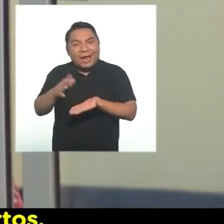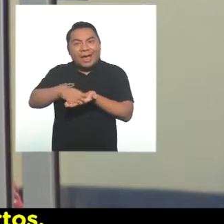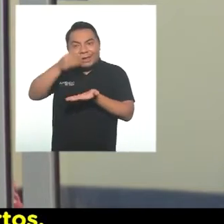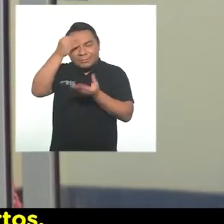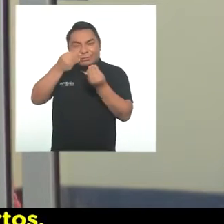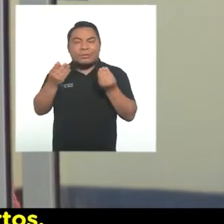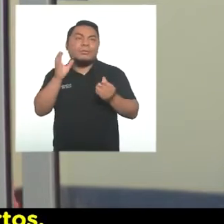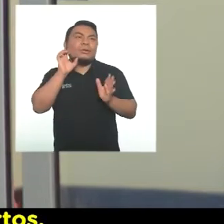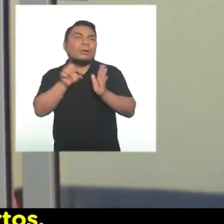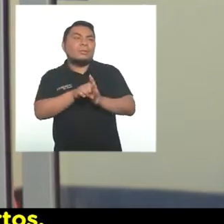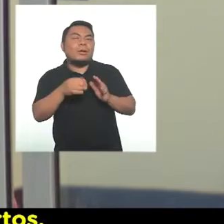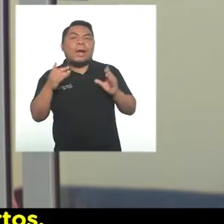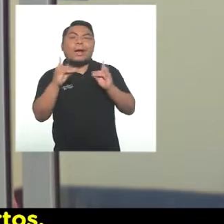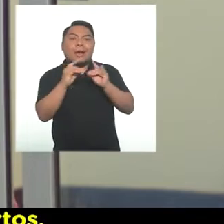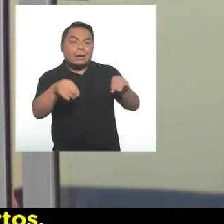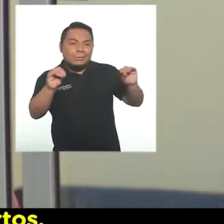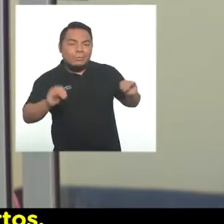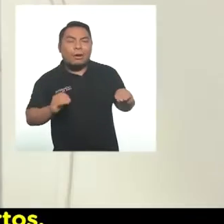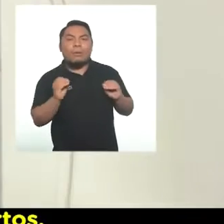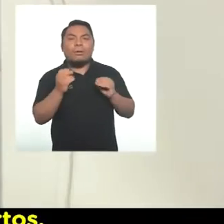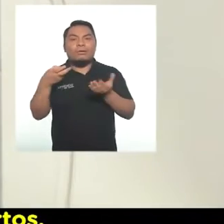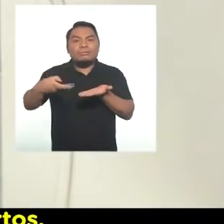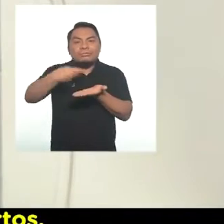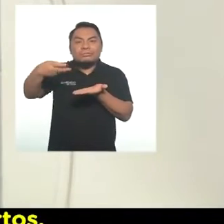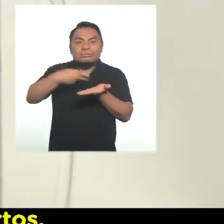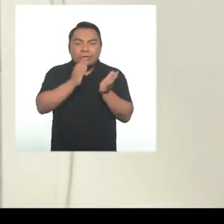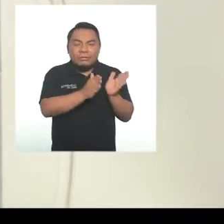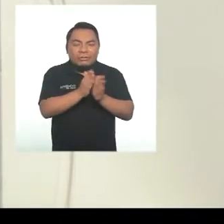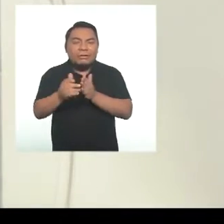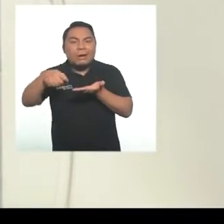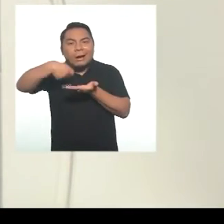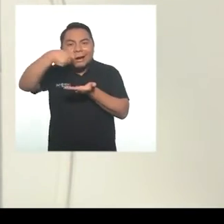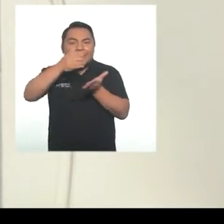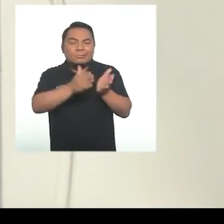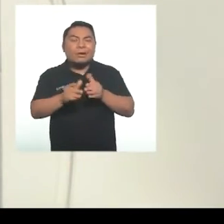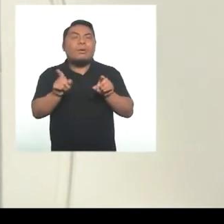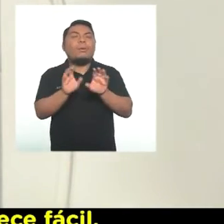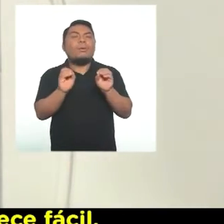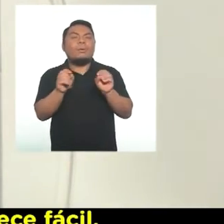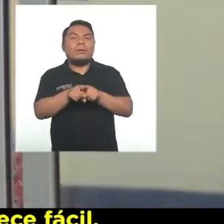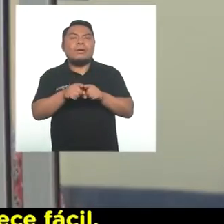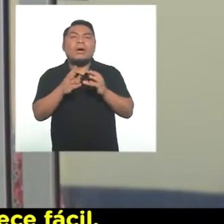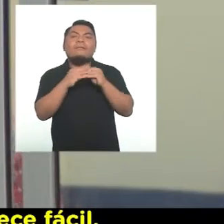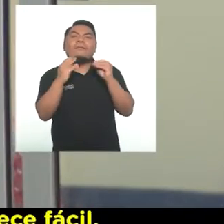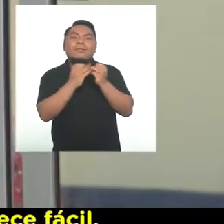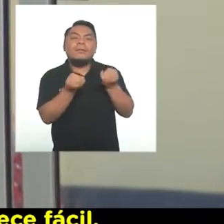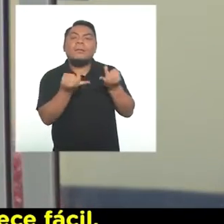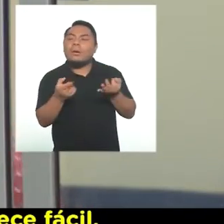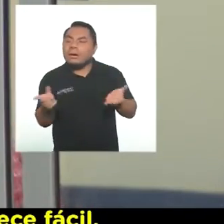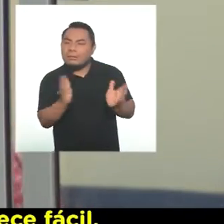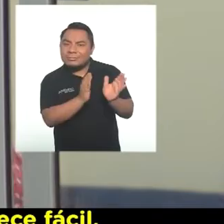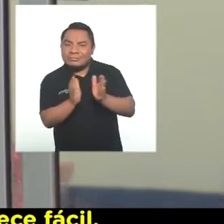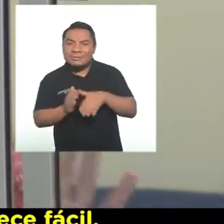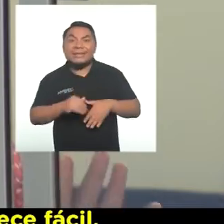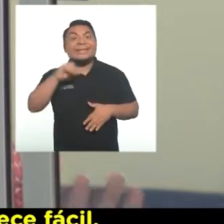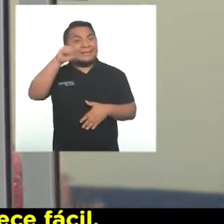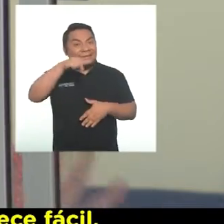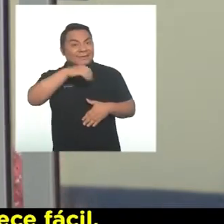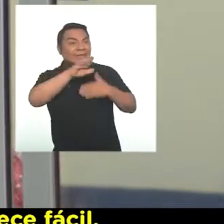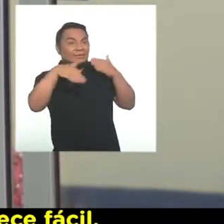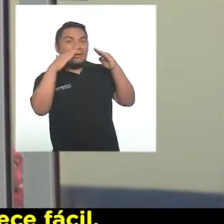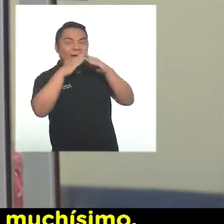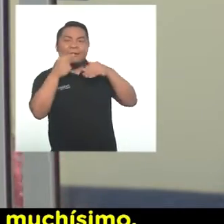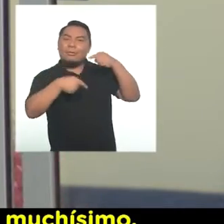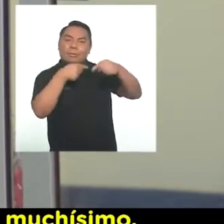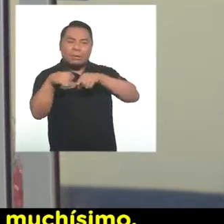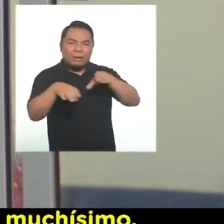como tener la cama, ordenar los cubiertos, contar las frutas. Así es, todo lo que hacemos como rutina